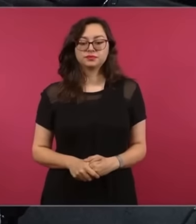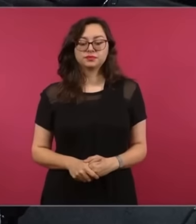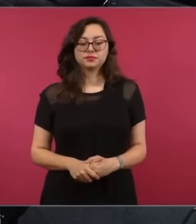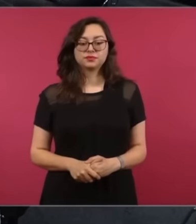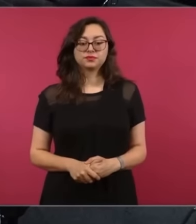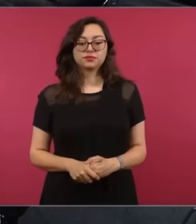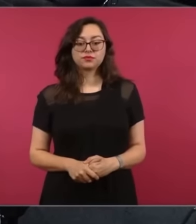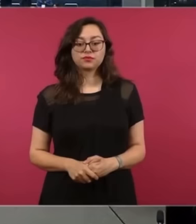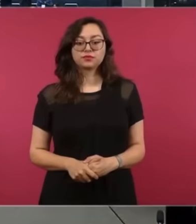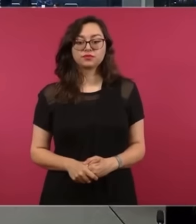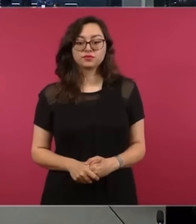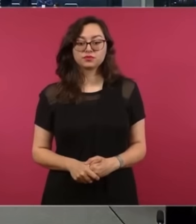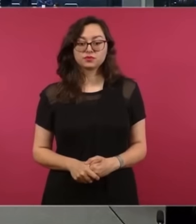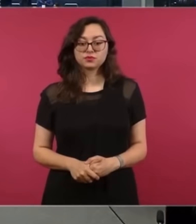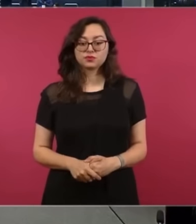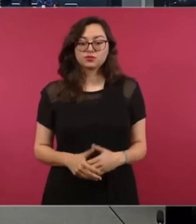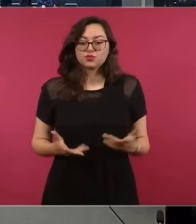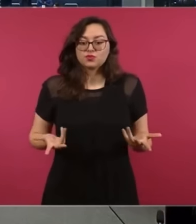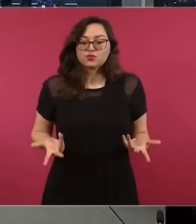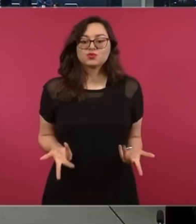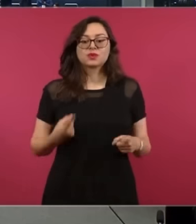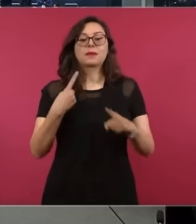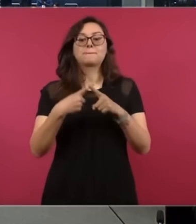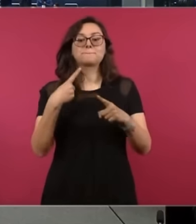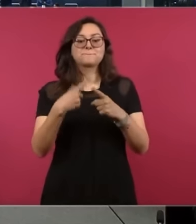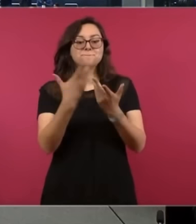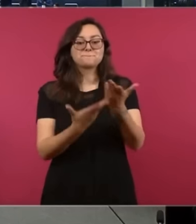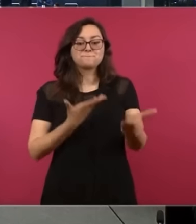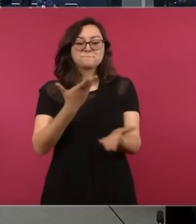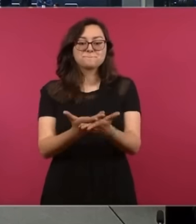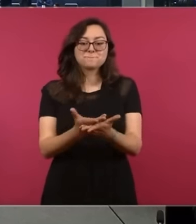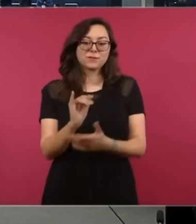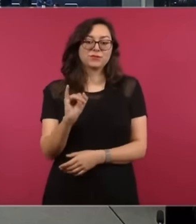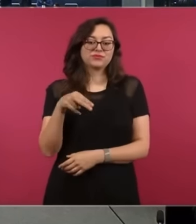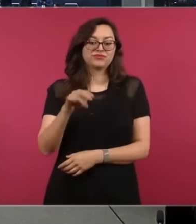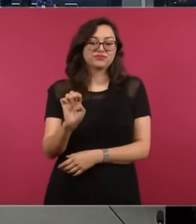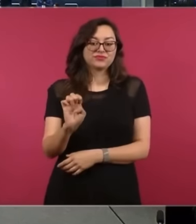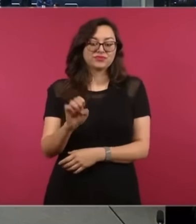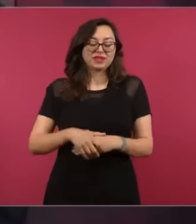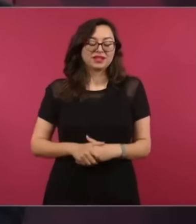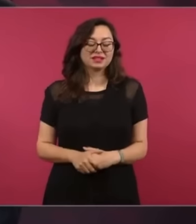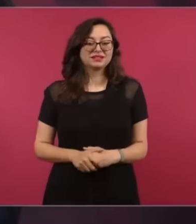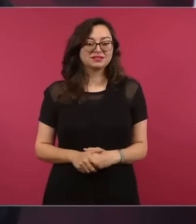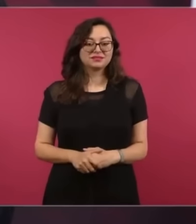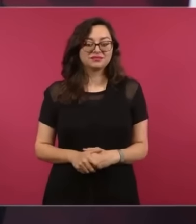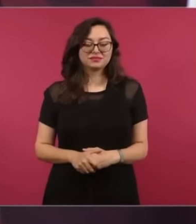Pero porque lo planteó el INE, el INE, claro,